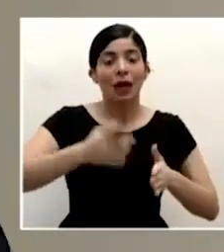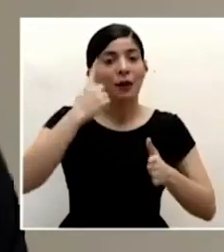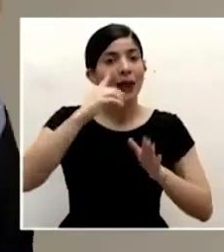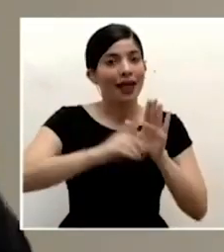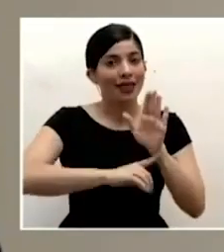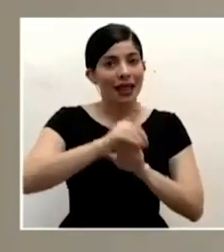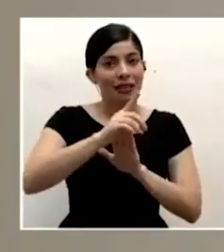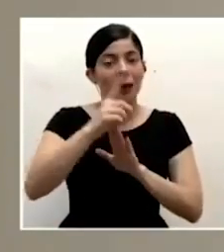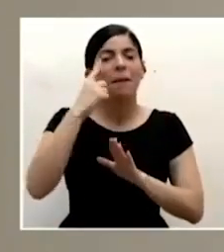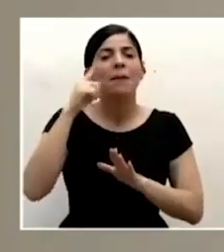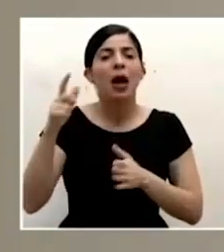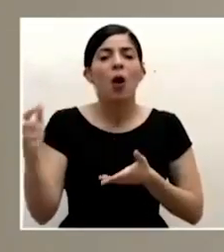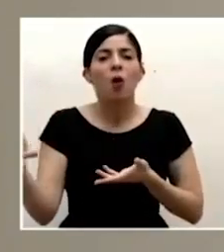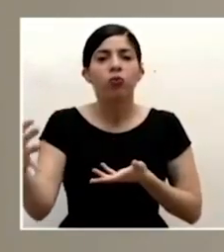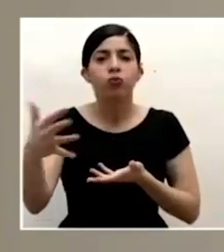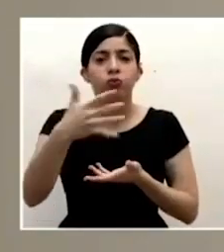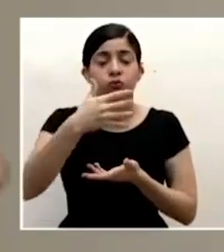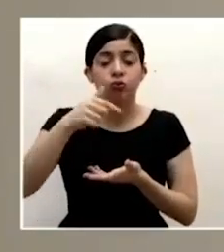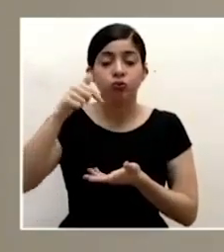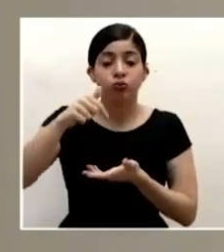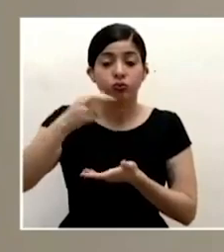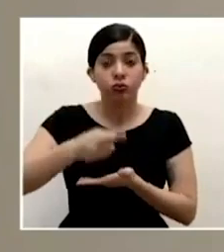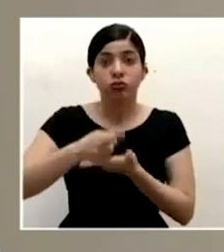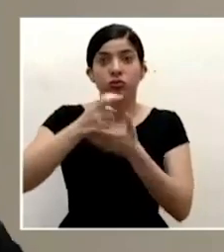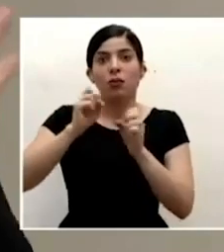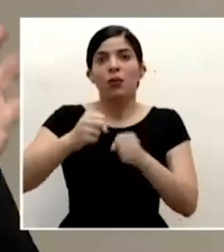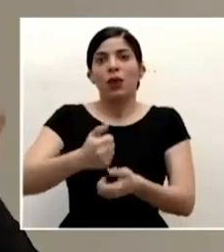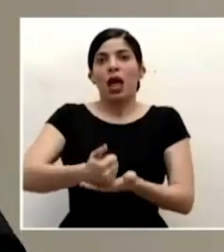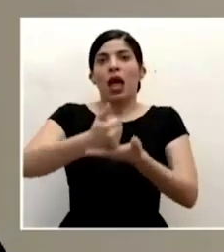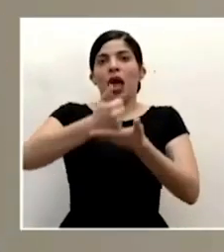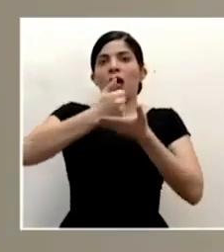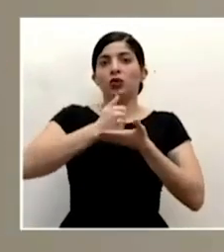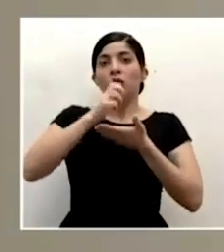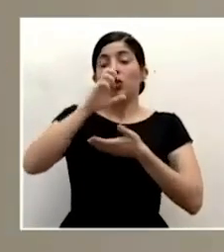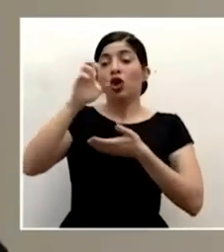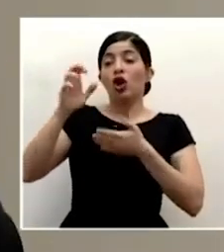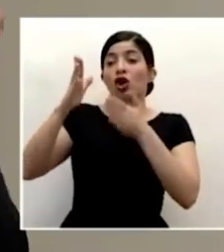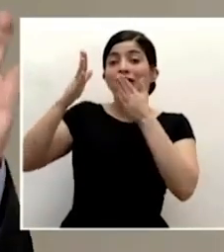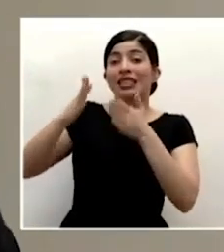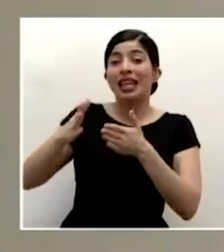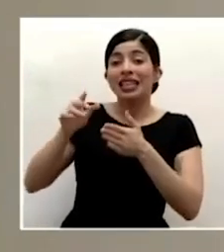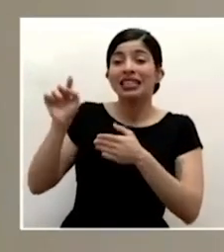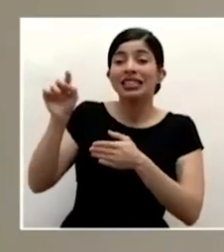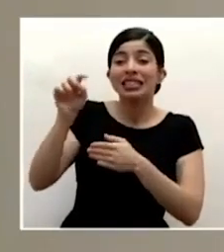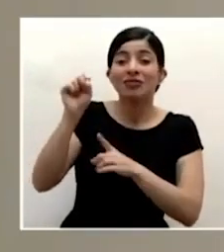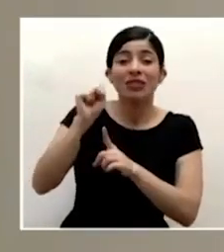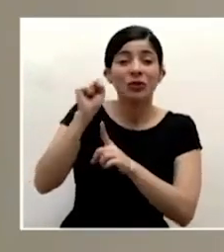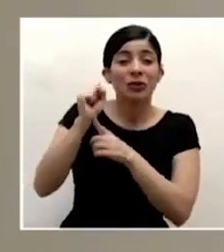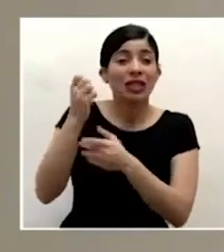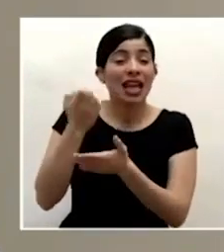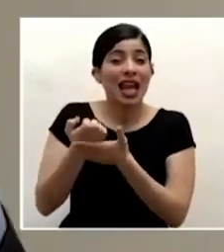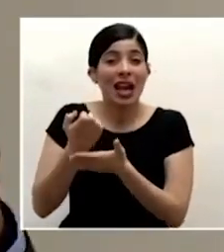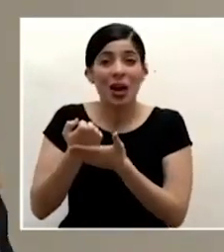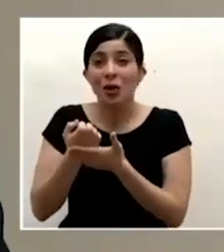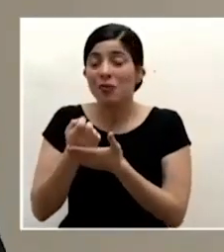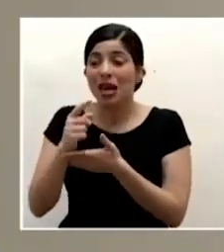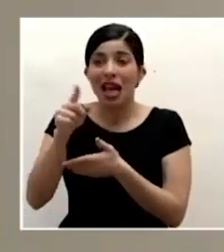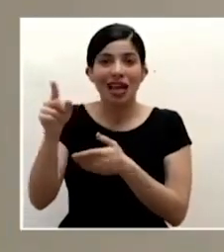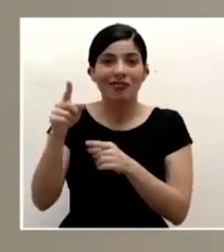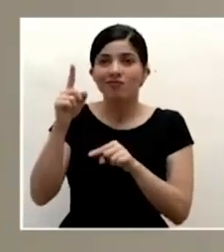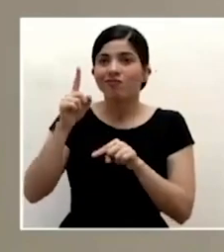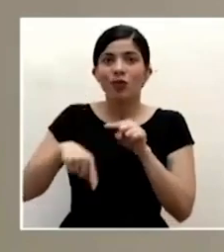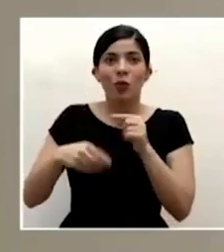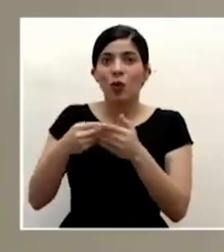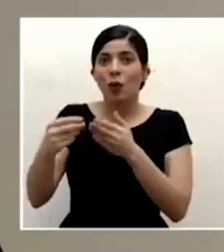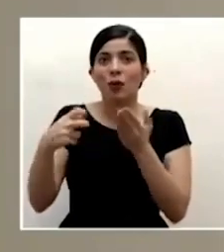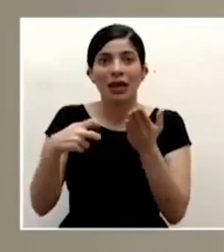recursos que nos puedan ayudar a aquellos costarricenses en situación económica que no les permite a ellos adquirir un tiquete esta es